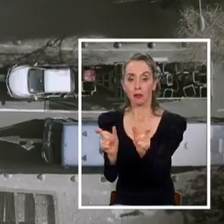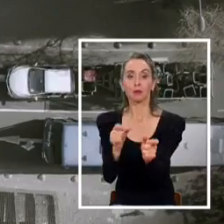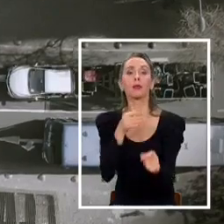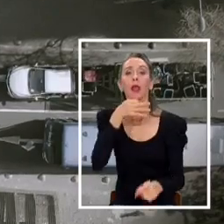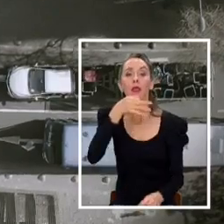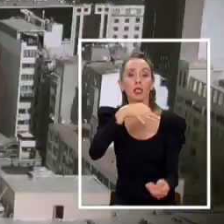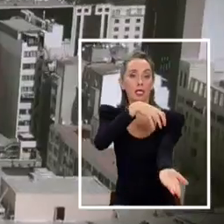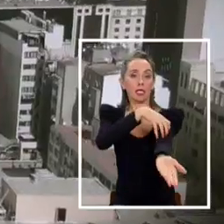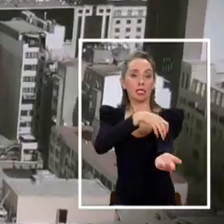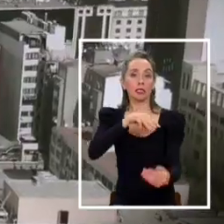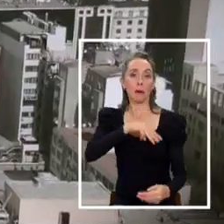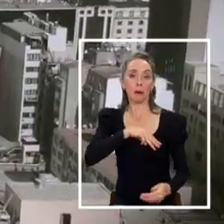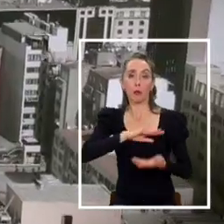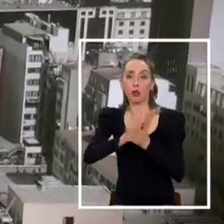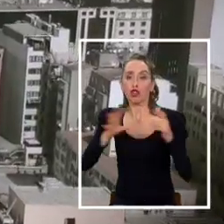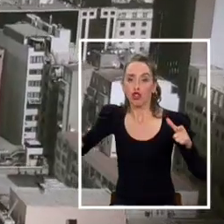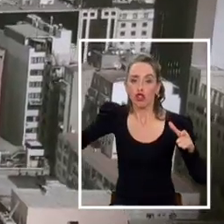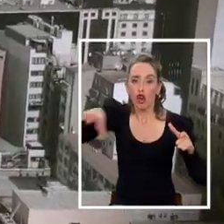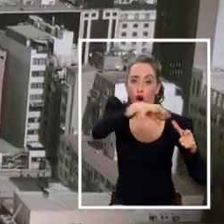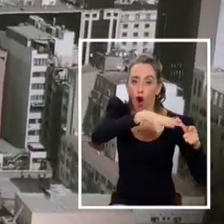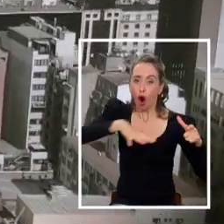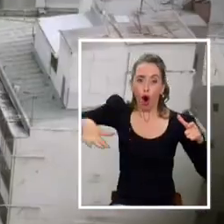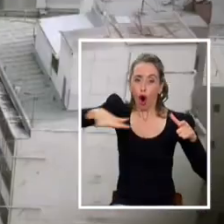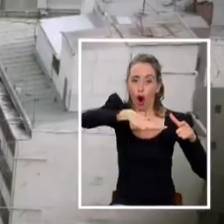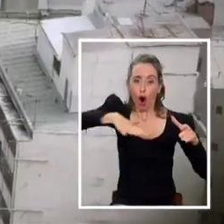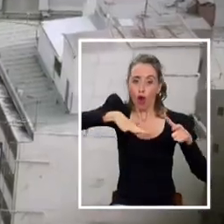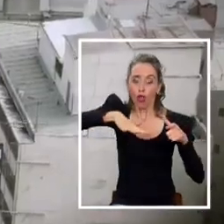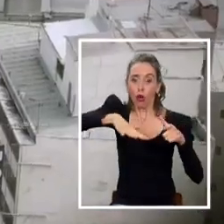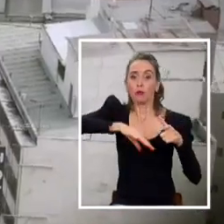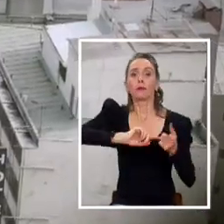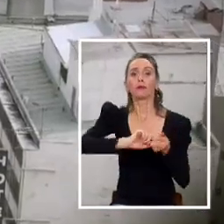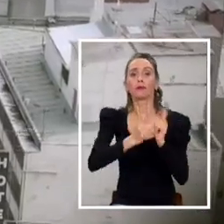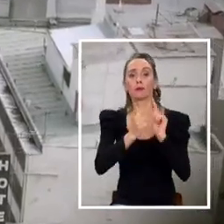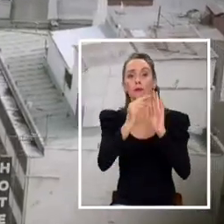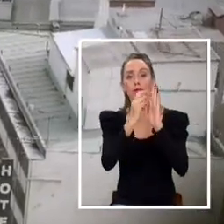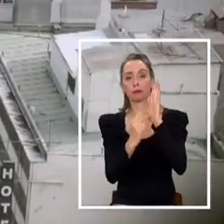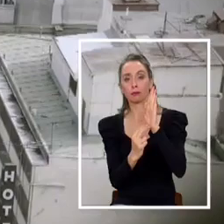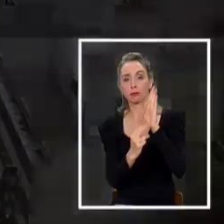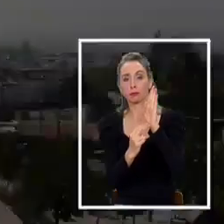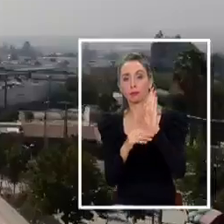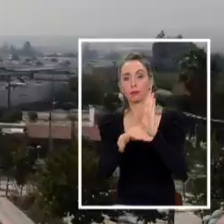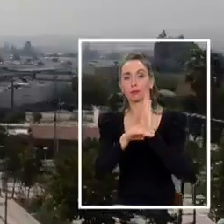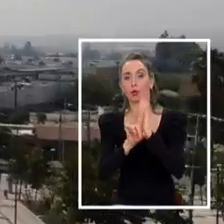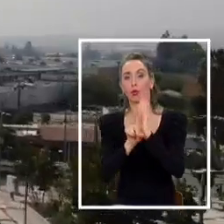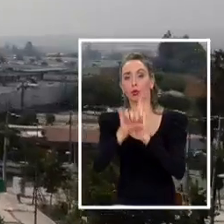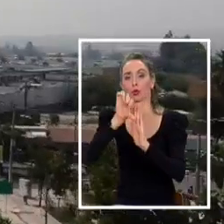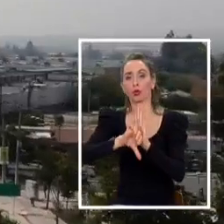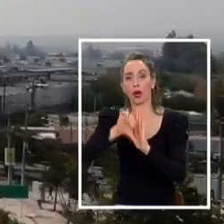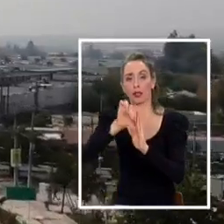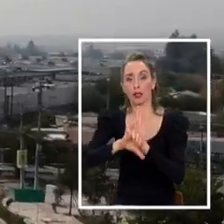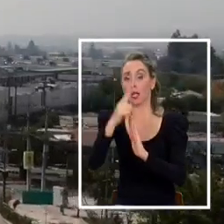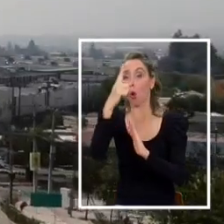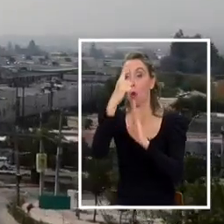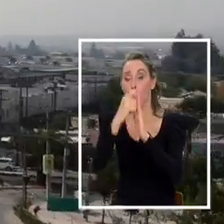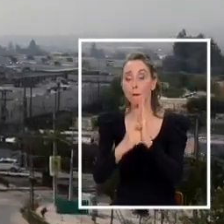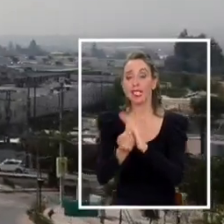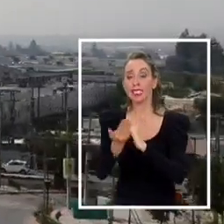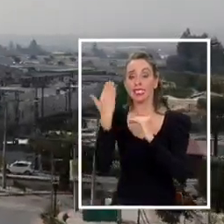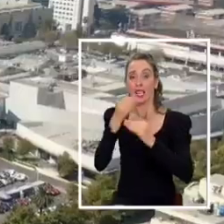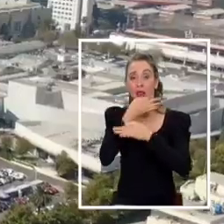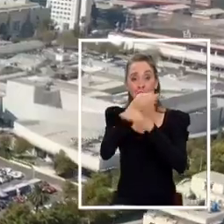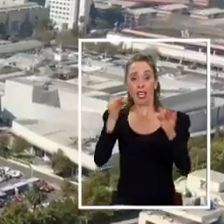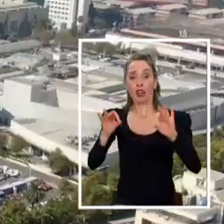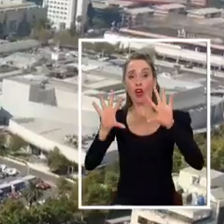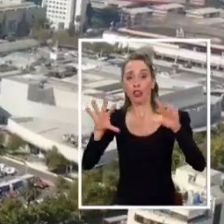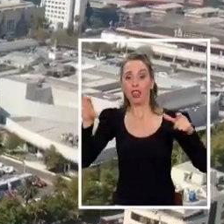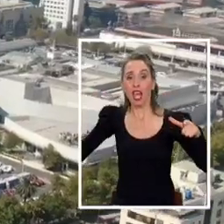Metropolitana completa, todas sus comunas pasan a etapa cuarentena. Tras un mes de este anuncio, 10